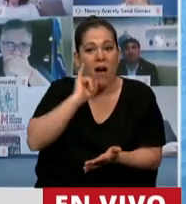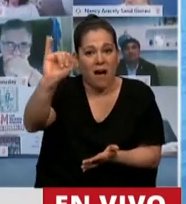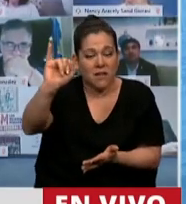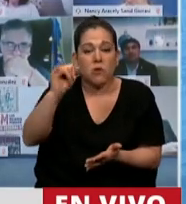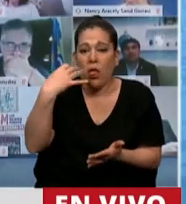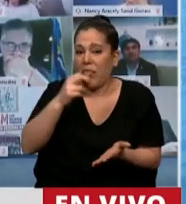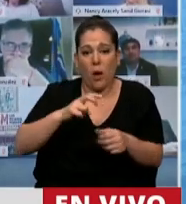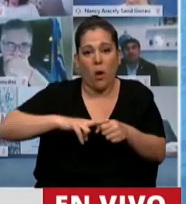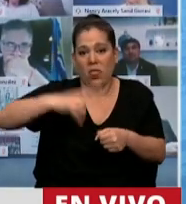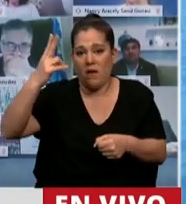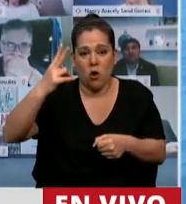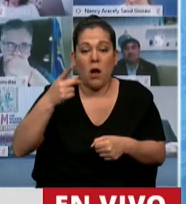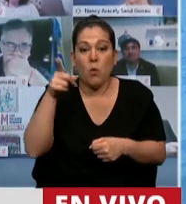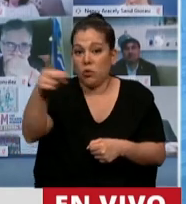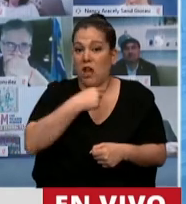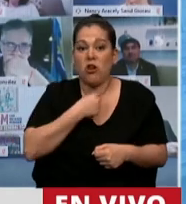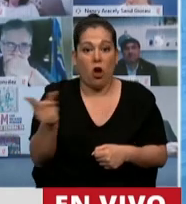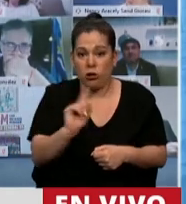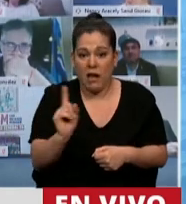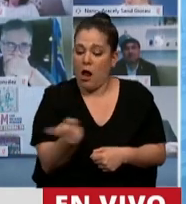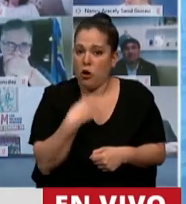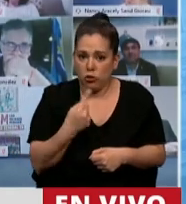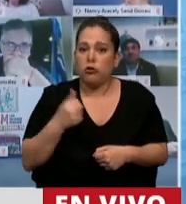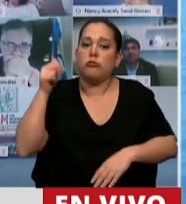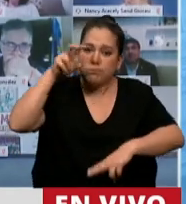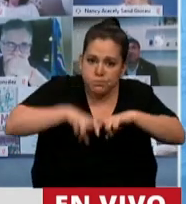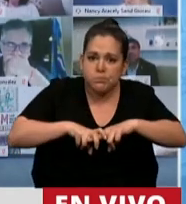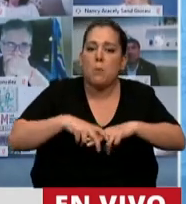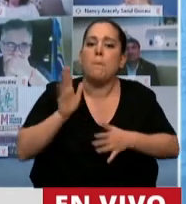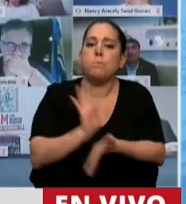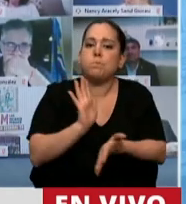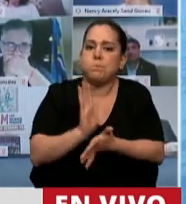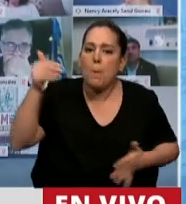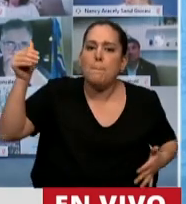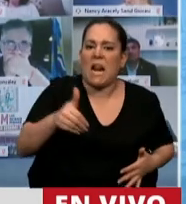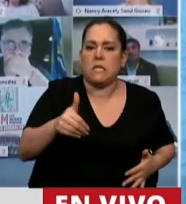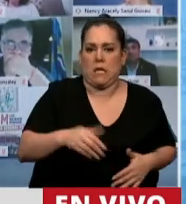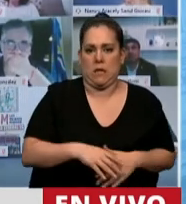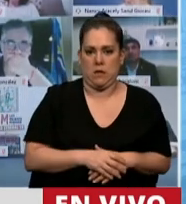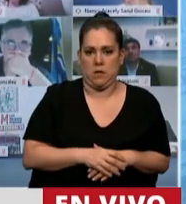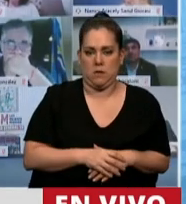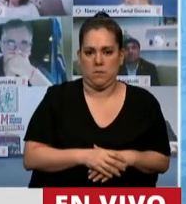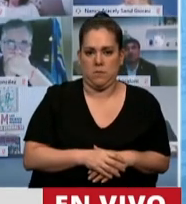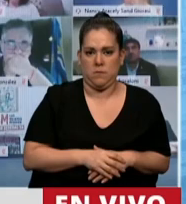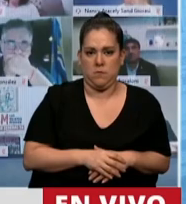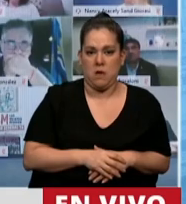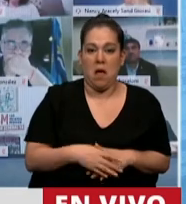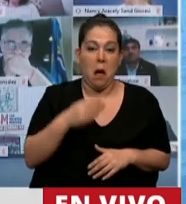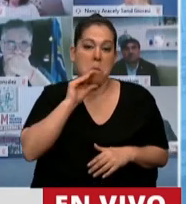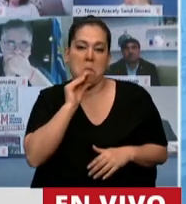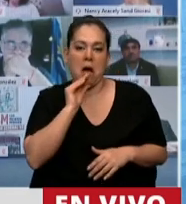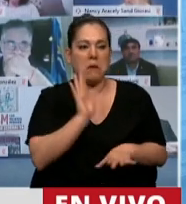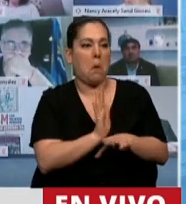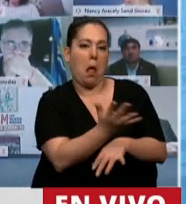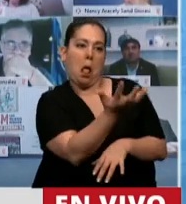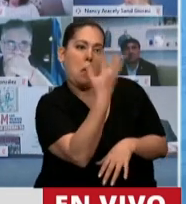habilite, porque aunque usted no quiera, nosotros estamos aquí presentes. Me cargaba el Presidente